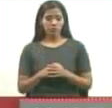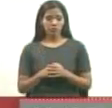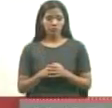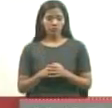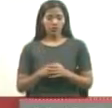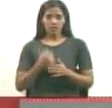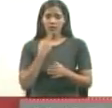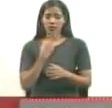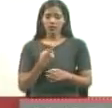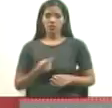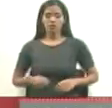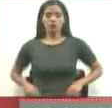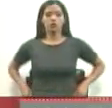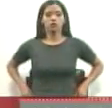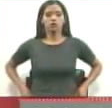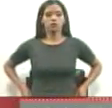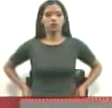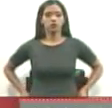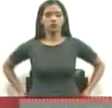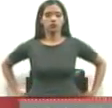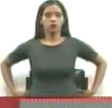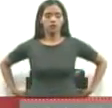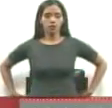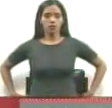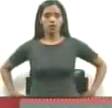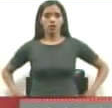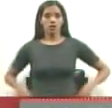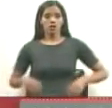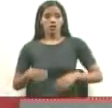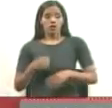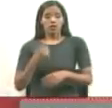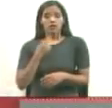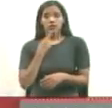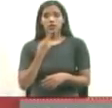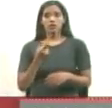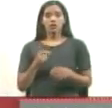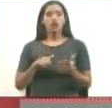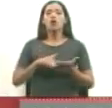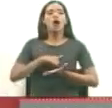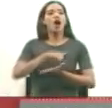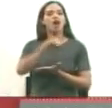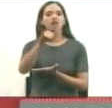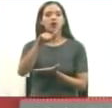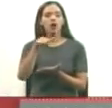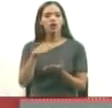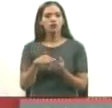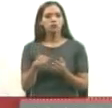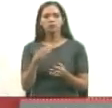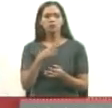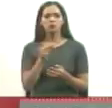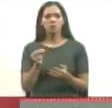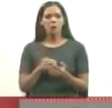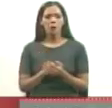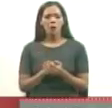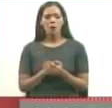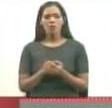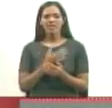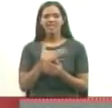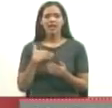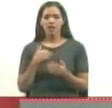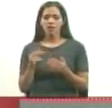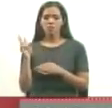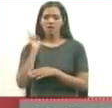dice que los aviones no podrán volar ni de Venezuela a Estados Unidos, ni de Estados Unidos a Venezuela.